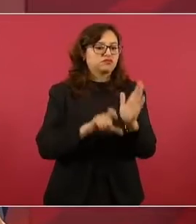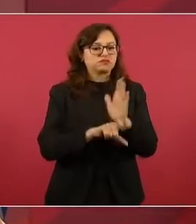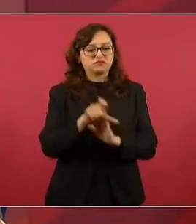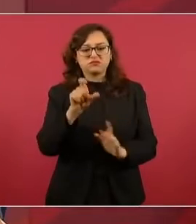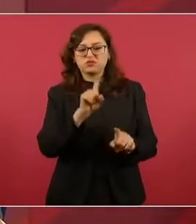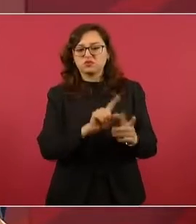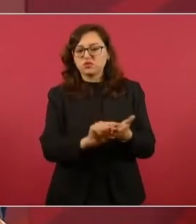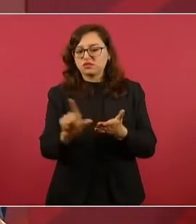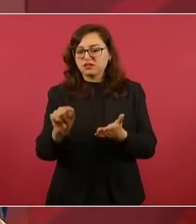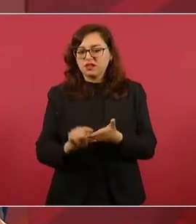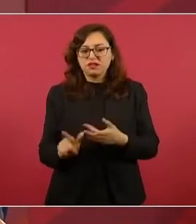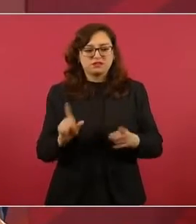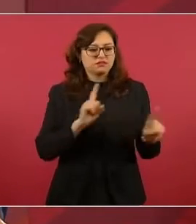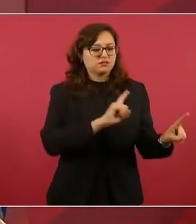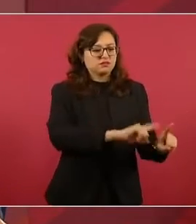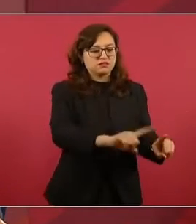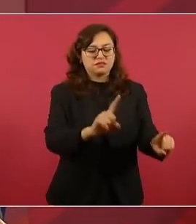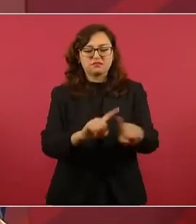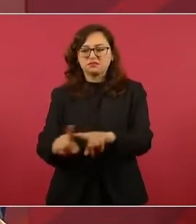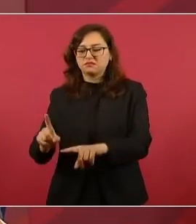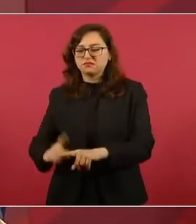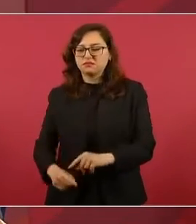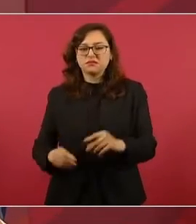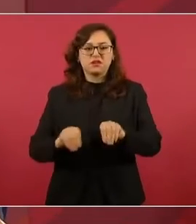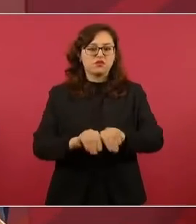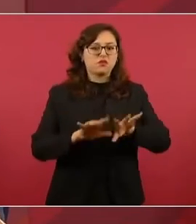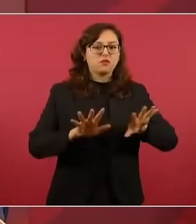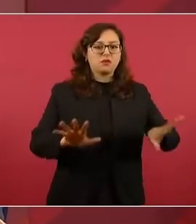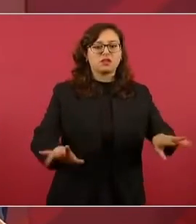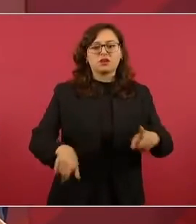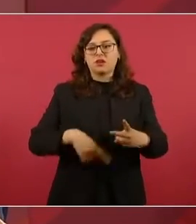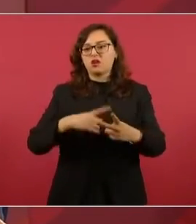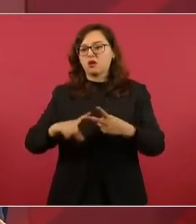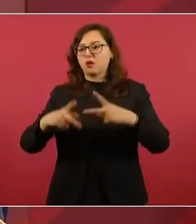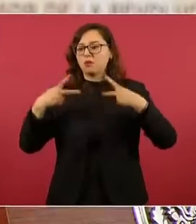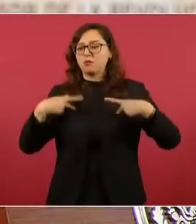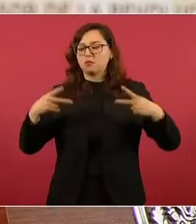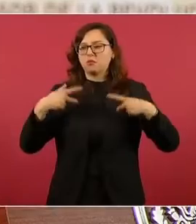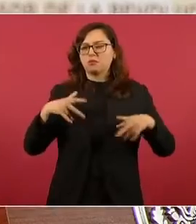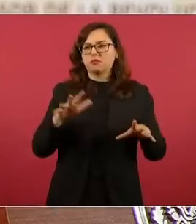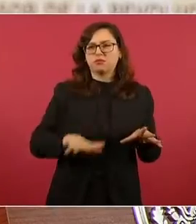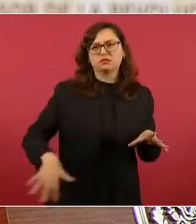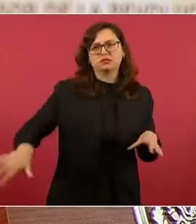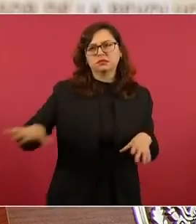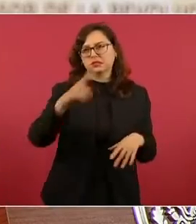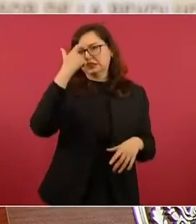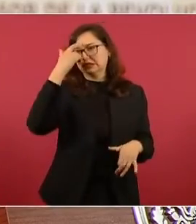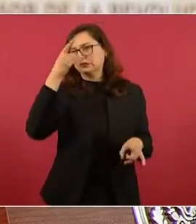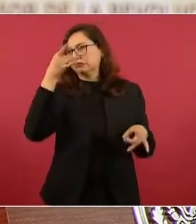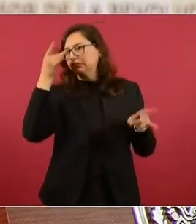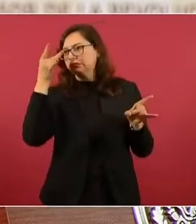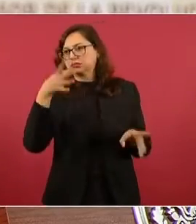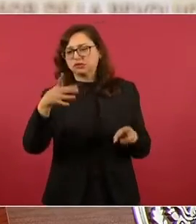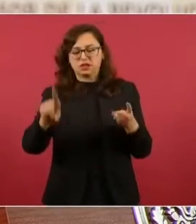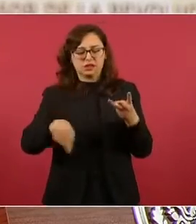ya no es lo mismo, pero